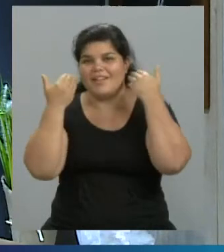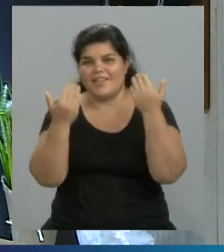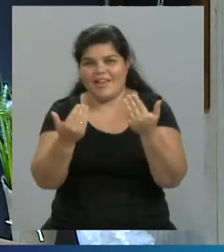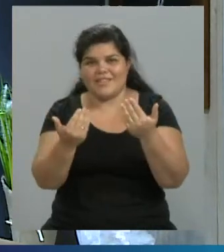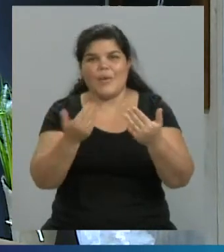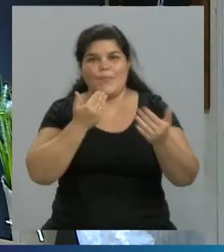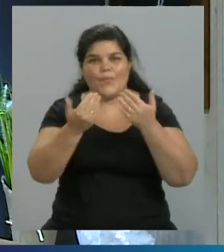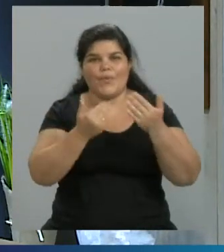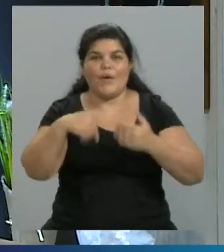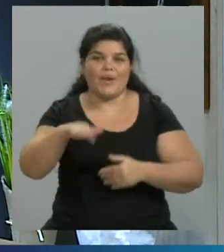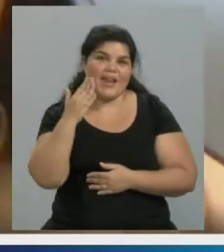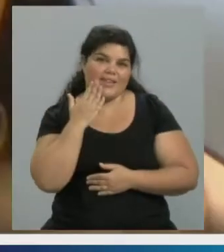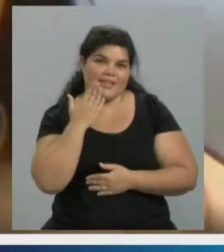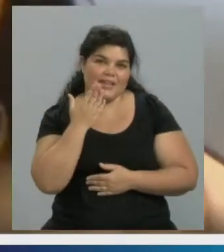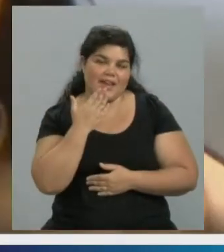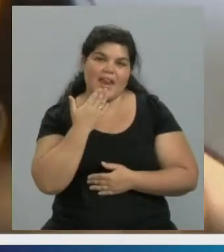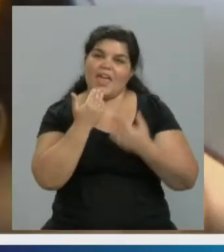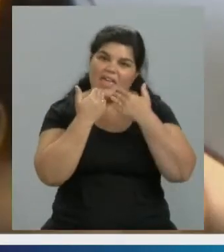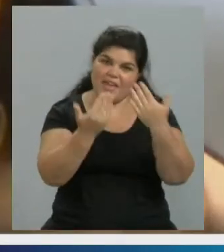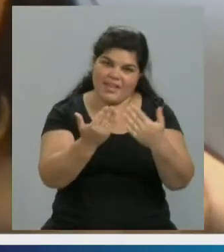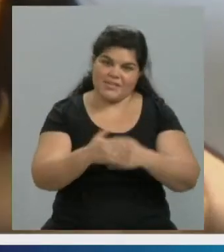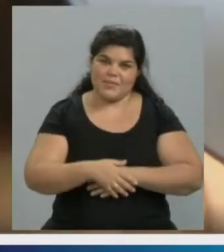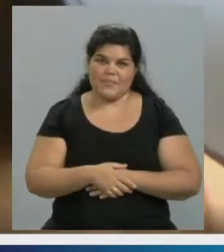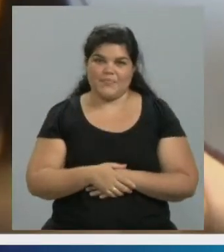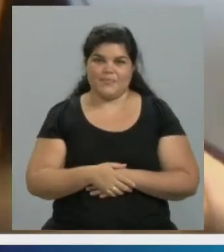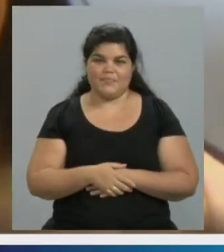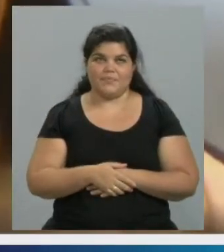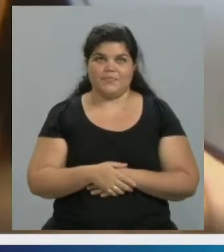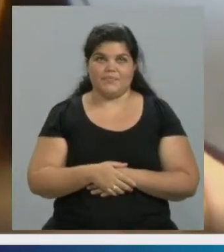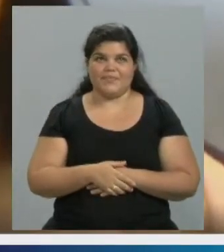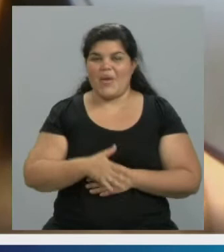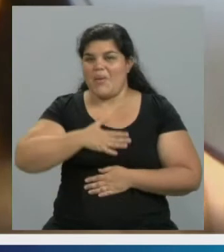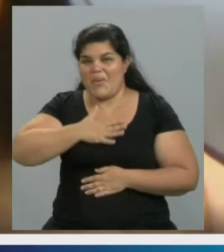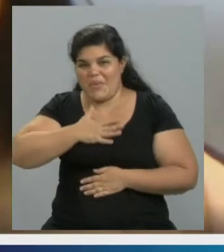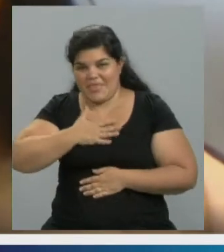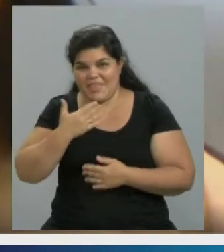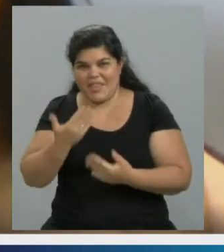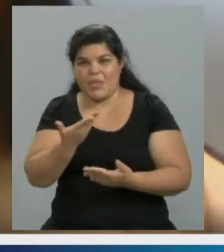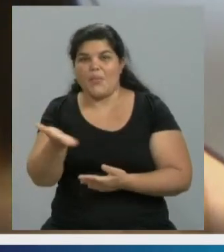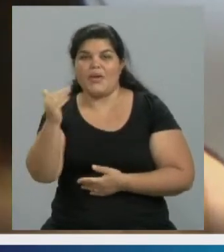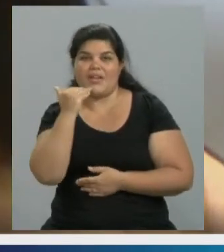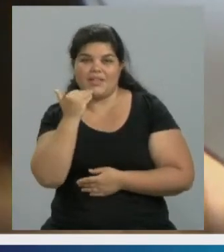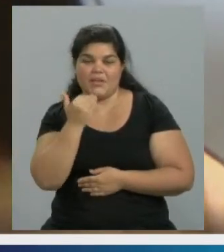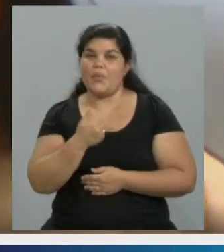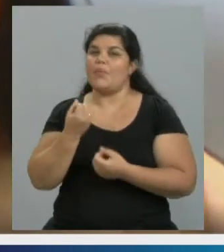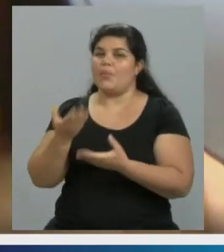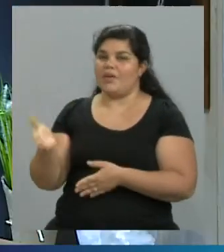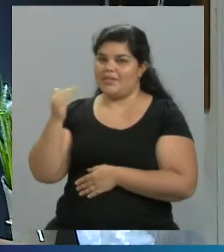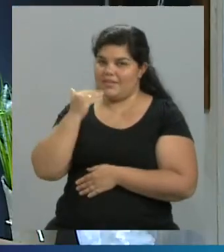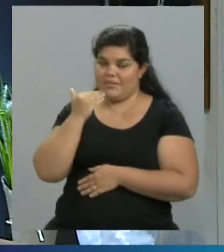aquí en Atardecidos, te lo agradecemos de corazón. No, encantada. Buenas tardes. Buenas tardes.